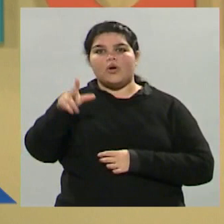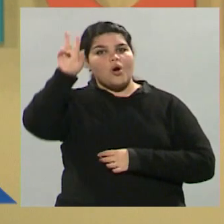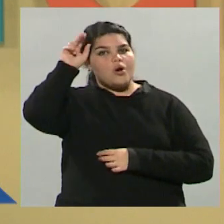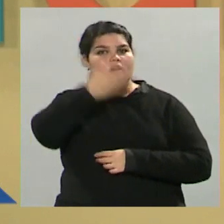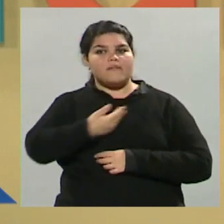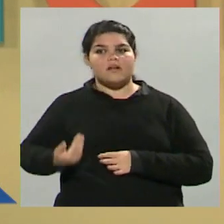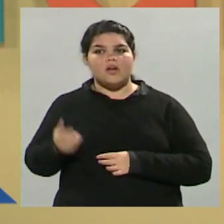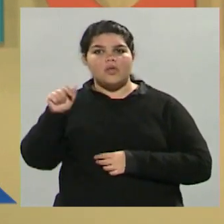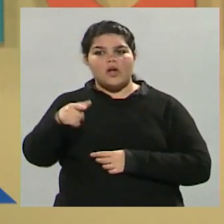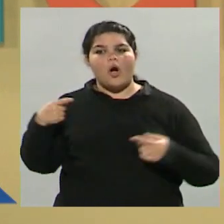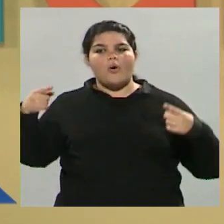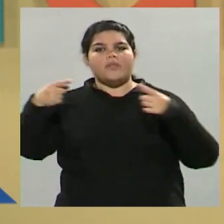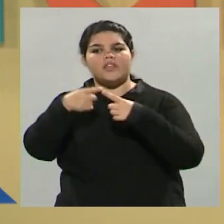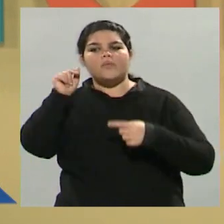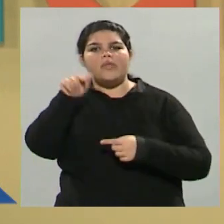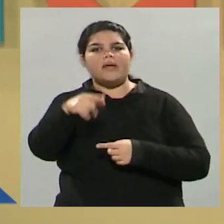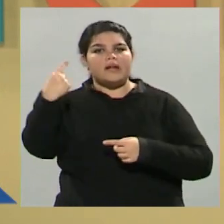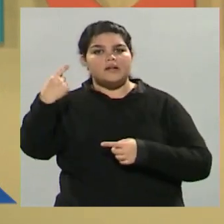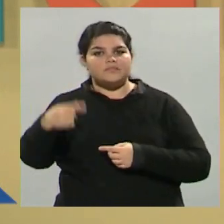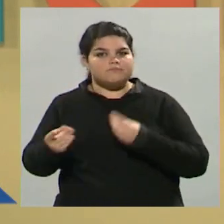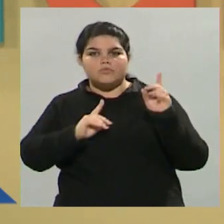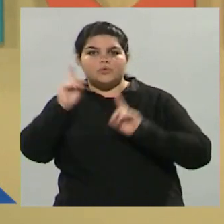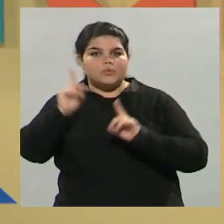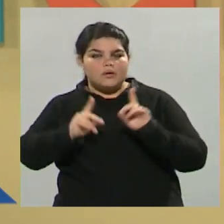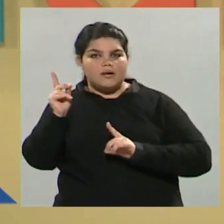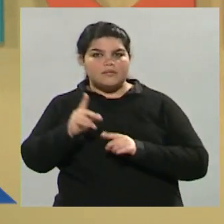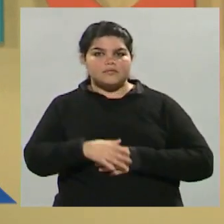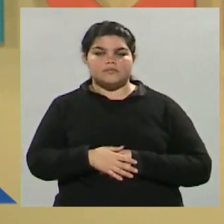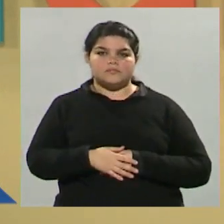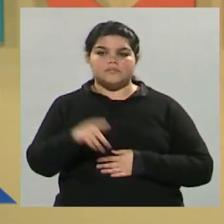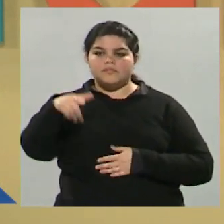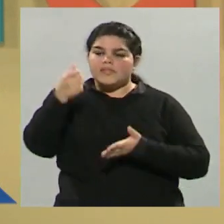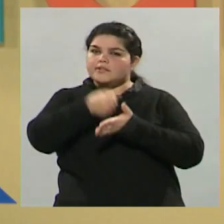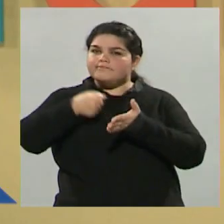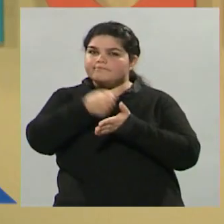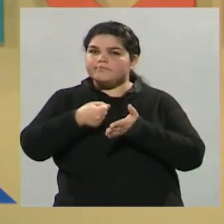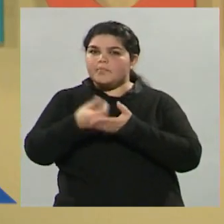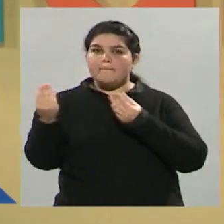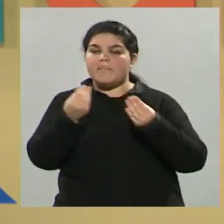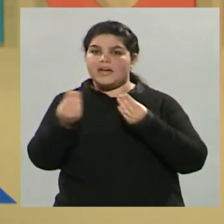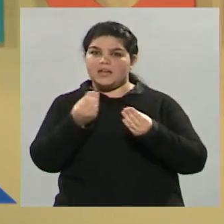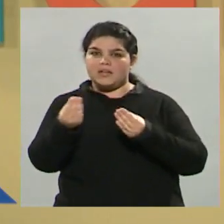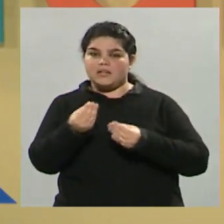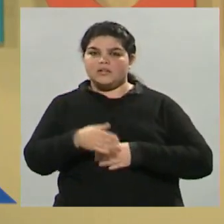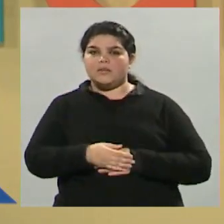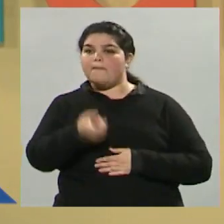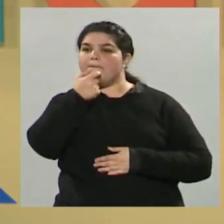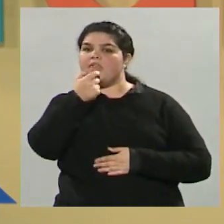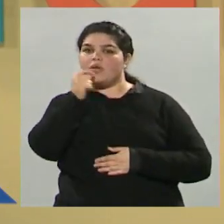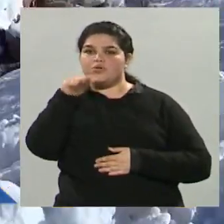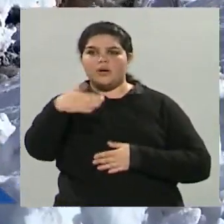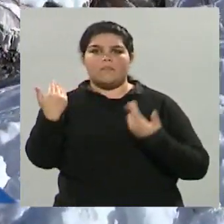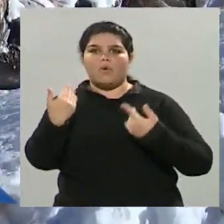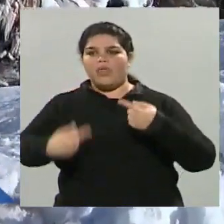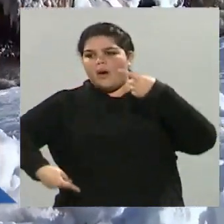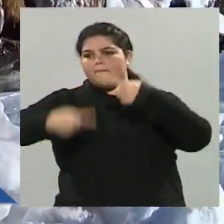Cornejo, una de sus metas principales fue trabajar en posicionar a Mendoza como